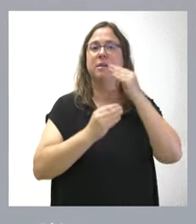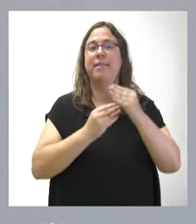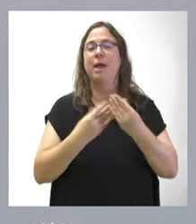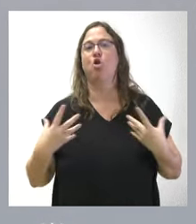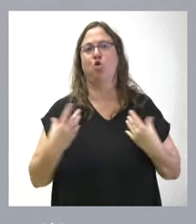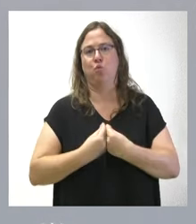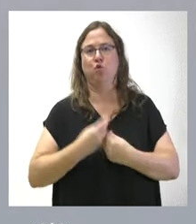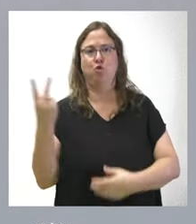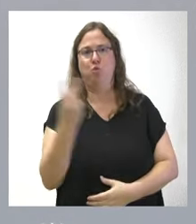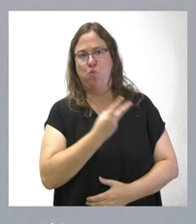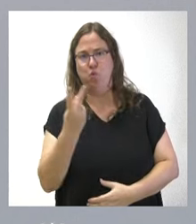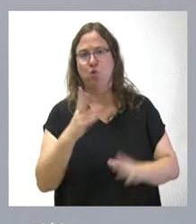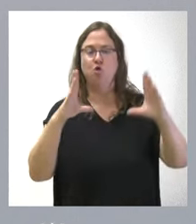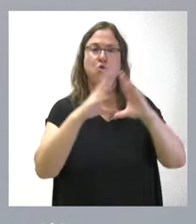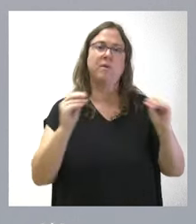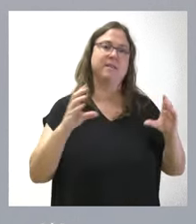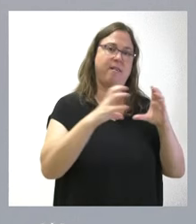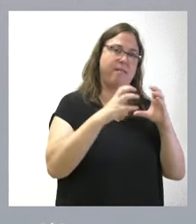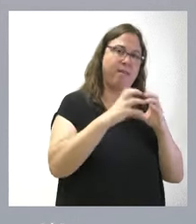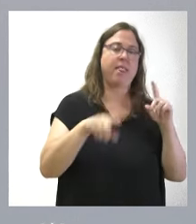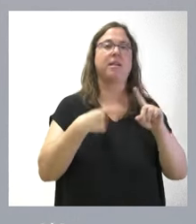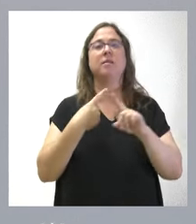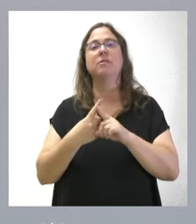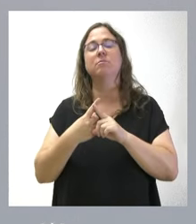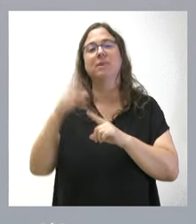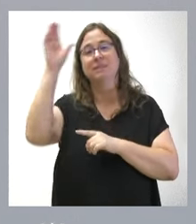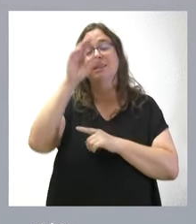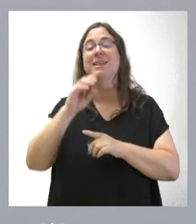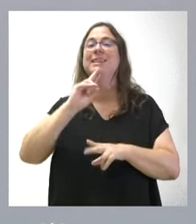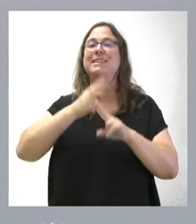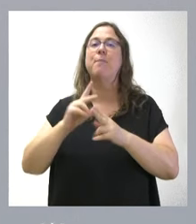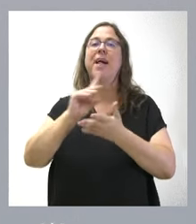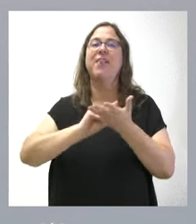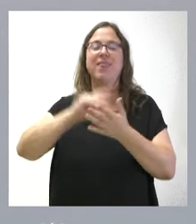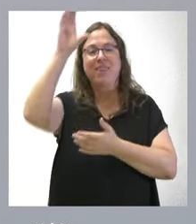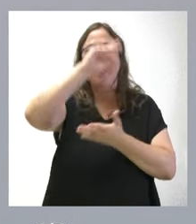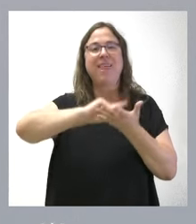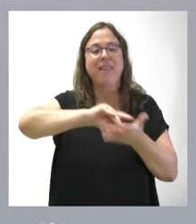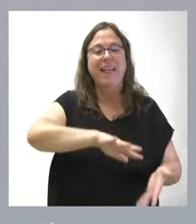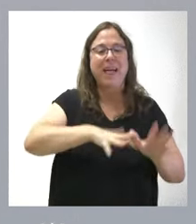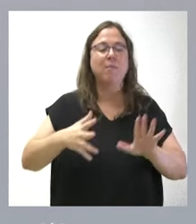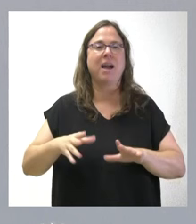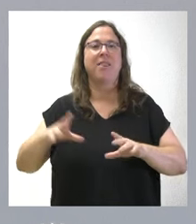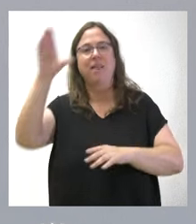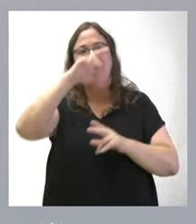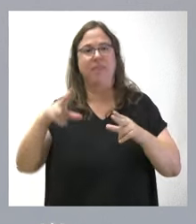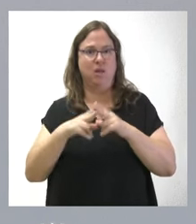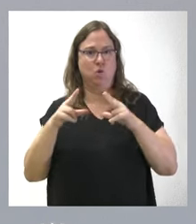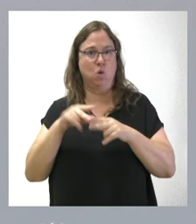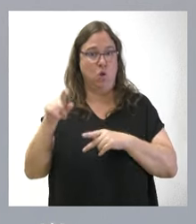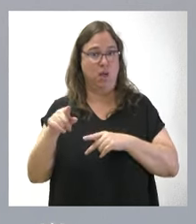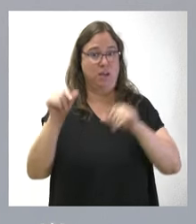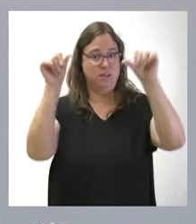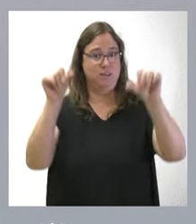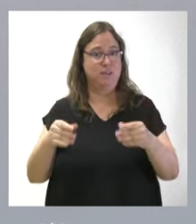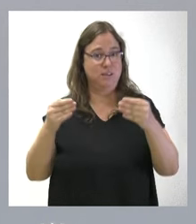conjuntamente ambas universidades, que es ciencias de datos aplicada a las ciencias sociales. Esta titulación